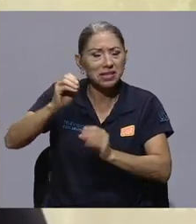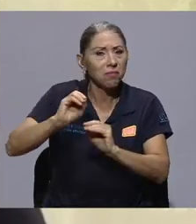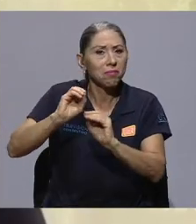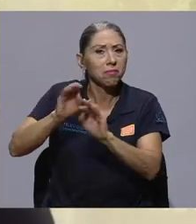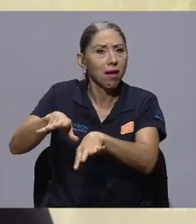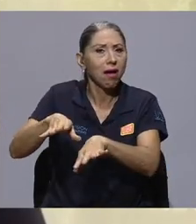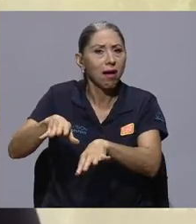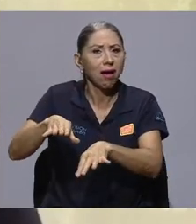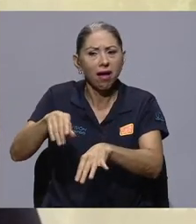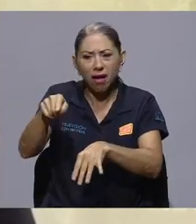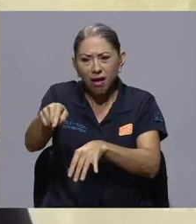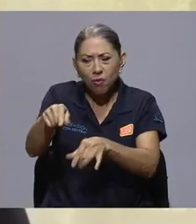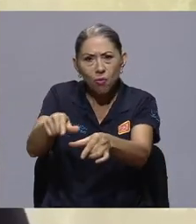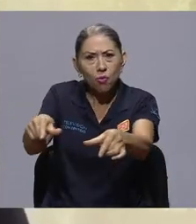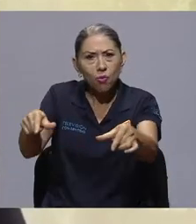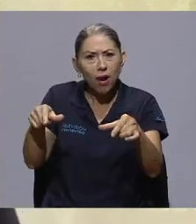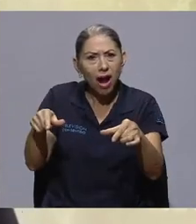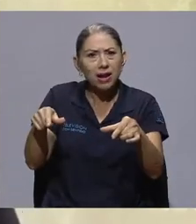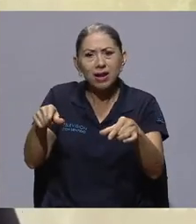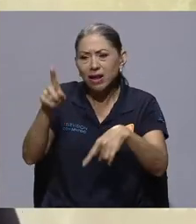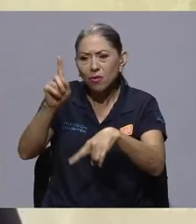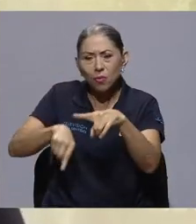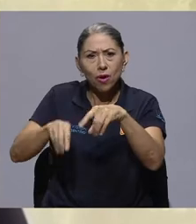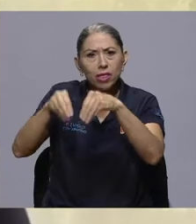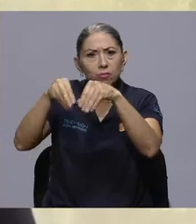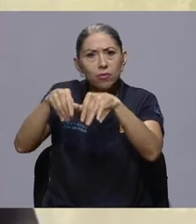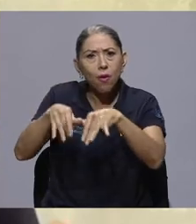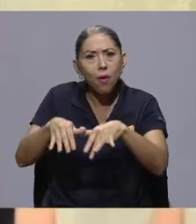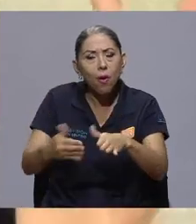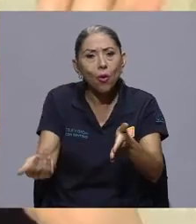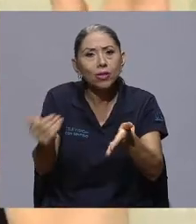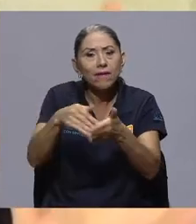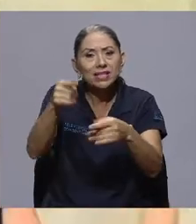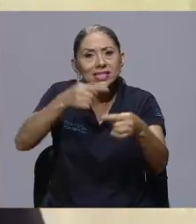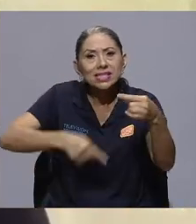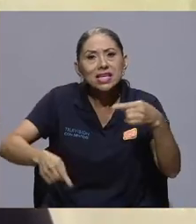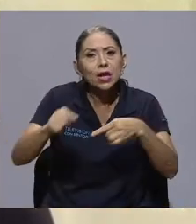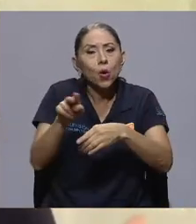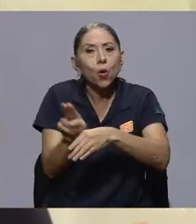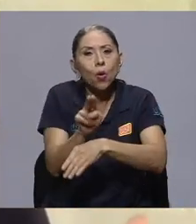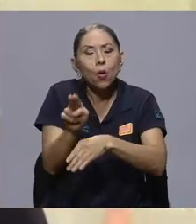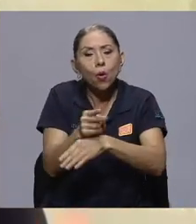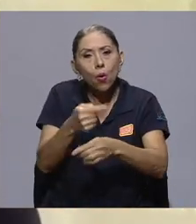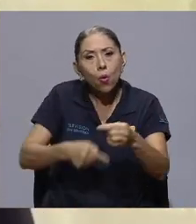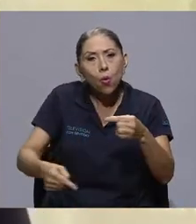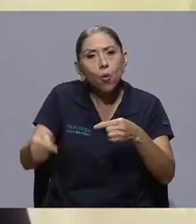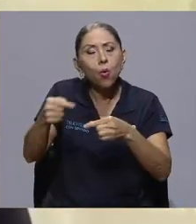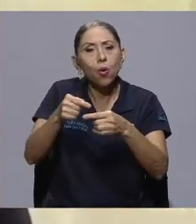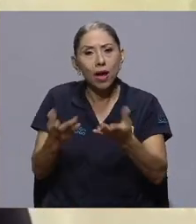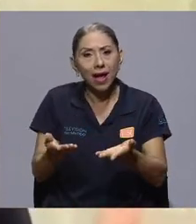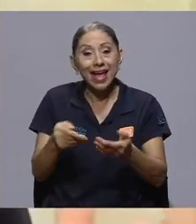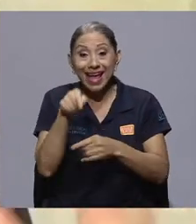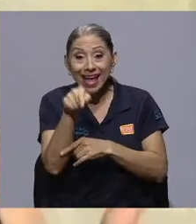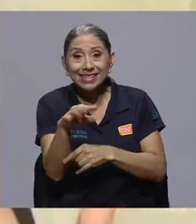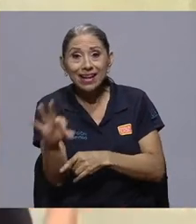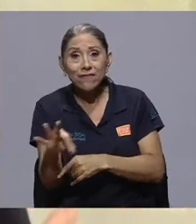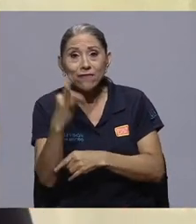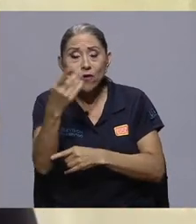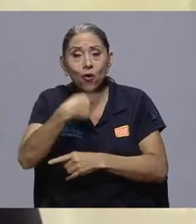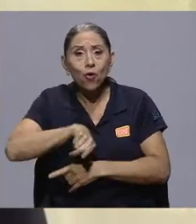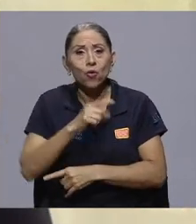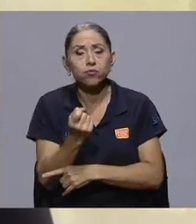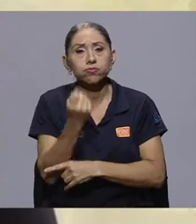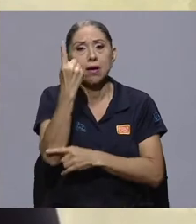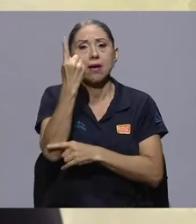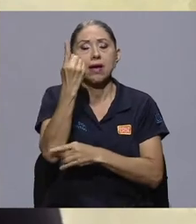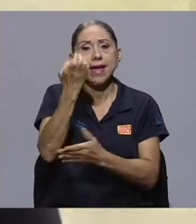no tiene posibilidad de reincorporarse nuevamente al ciclo. Esa es la forma en la que podemos entender cómo la economía